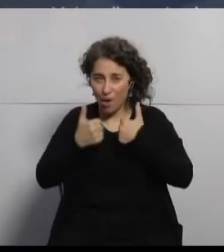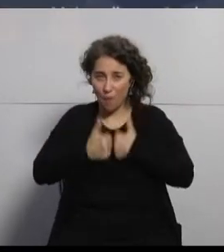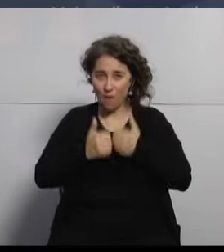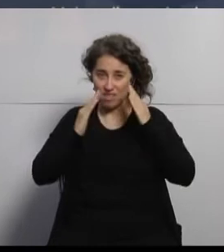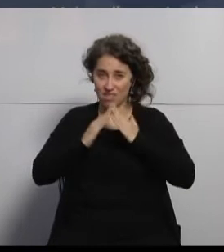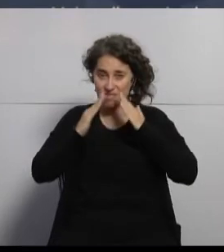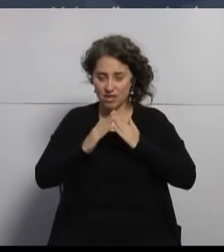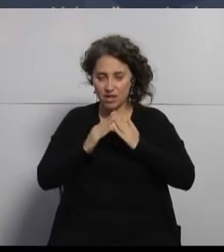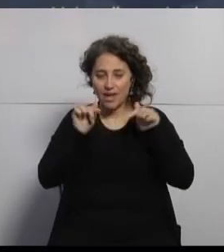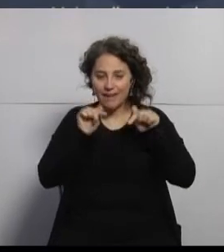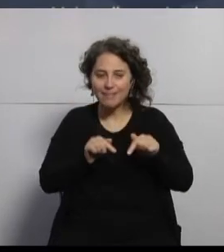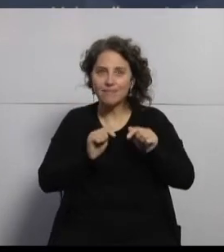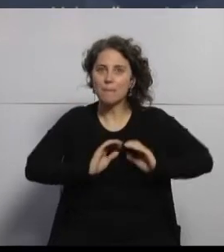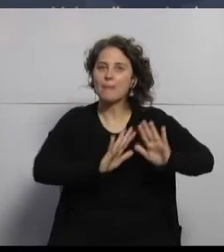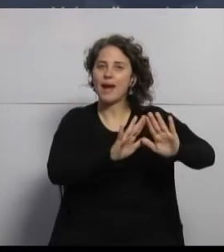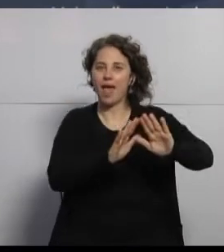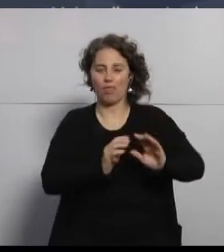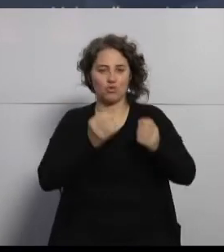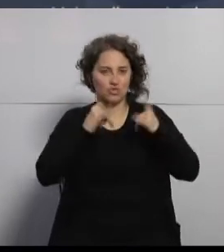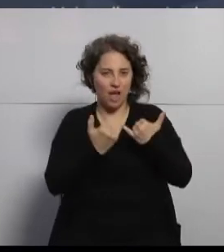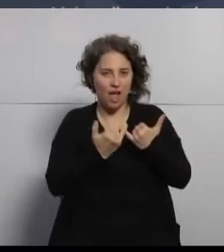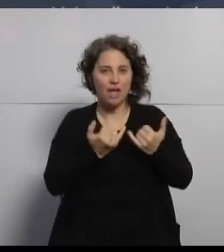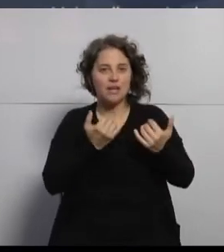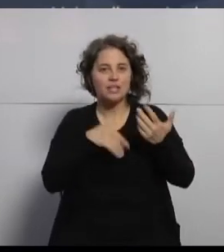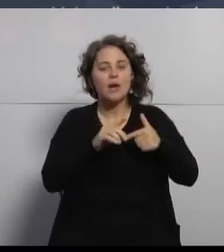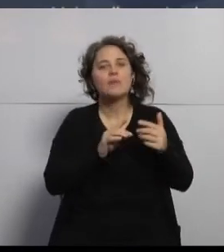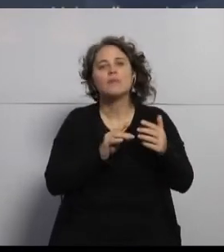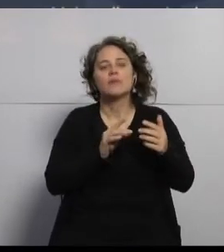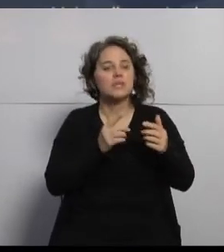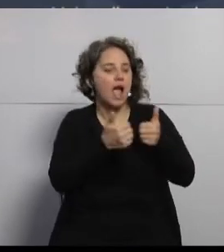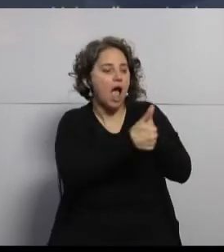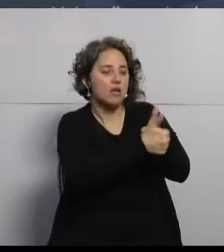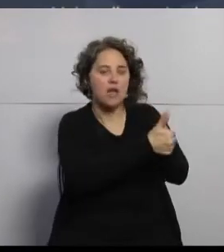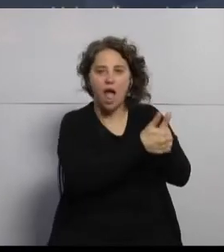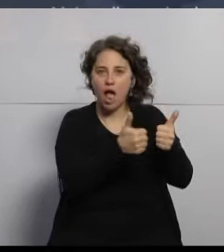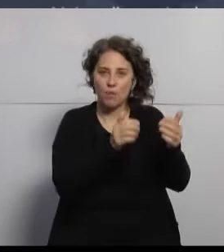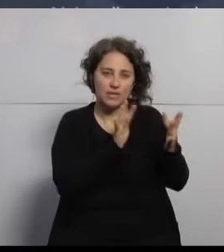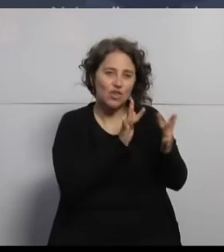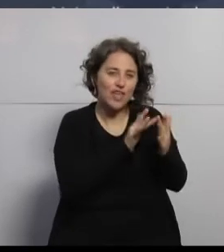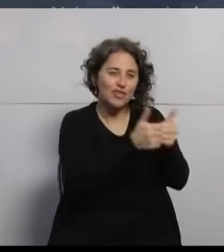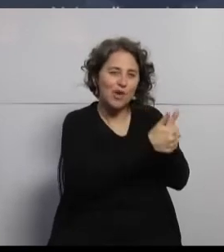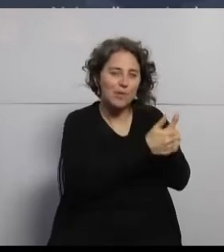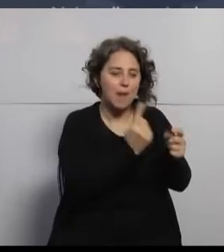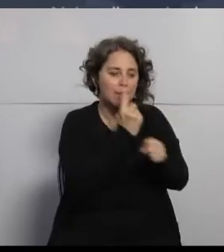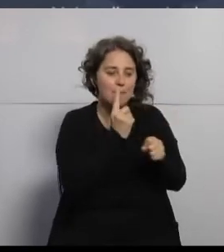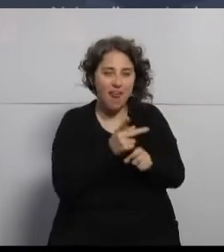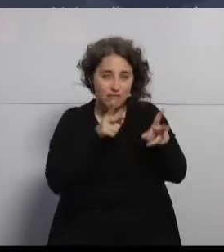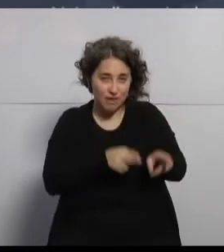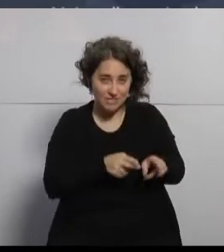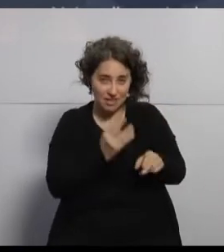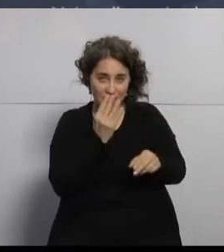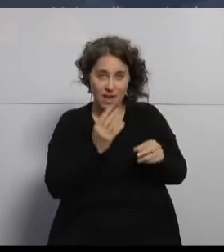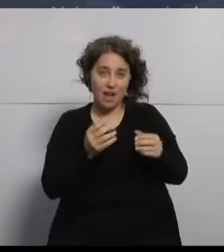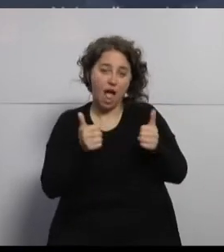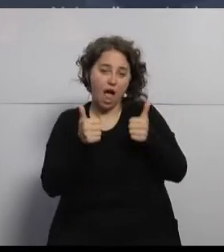preparada para sus temas de atención primaria, hizo una contactabilidad más cercana de los pacientes. Al finalizar la primera fase de la cuarentena en